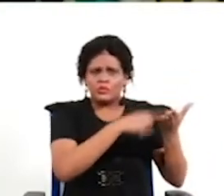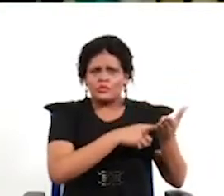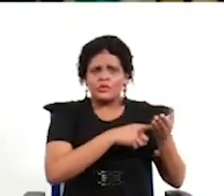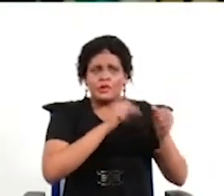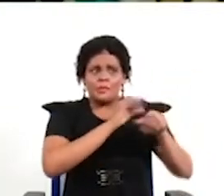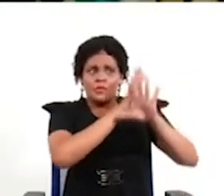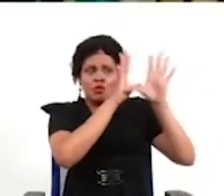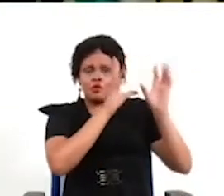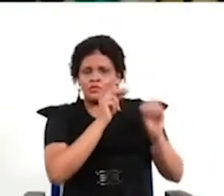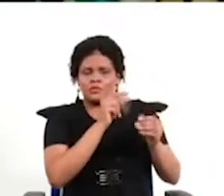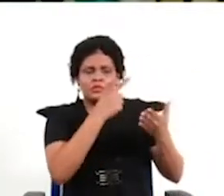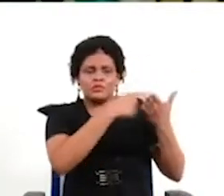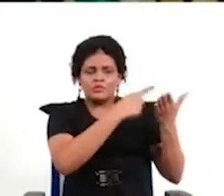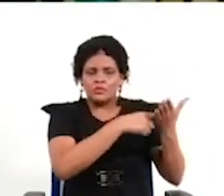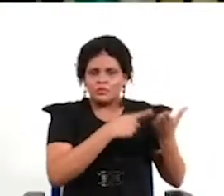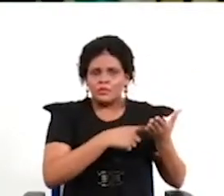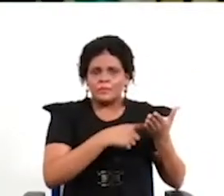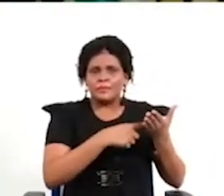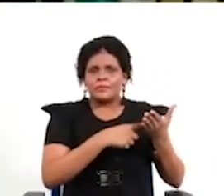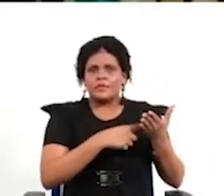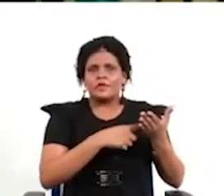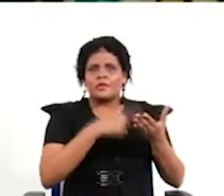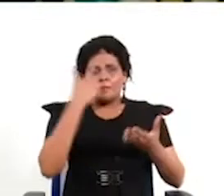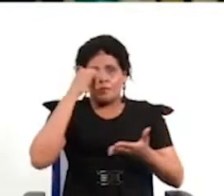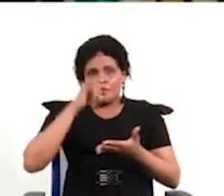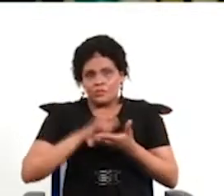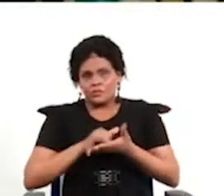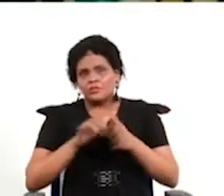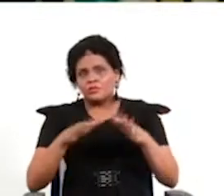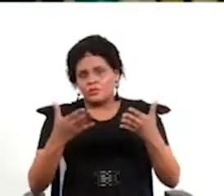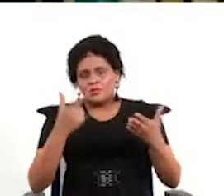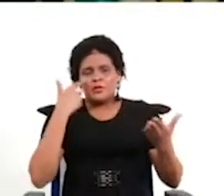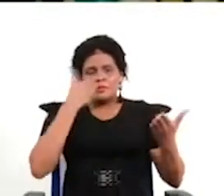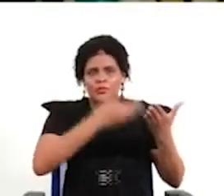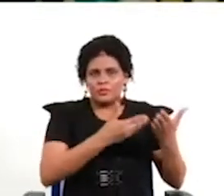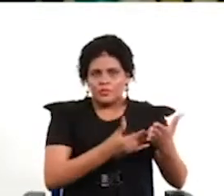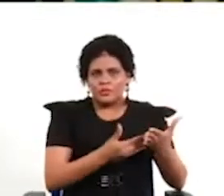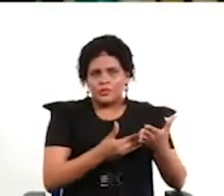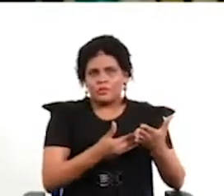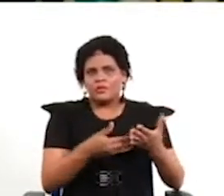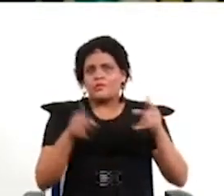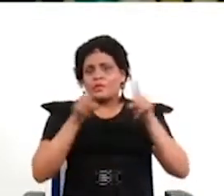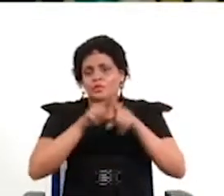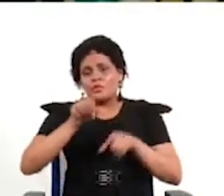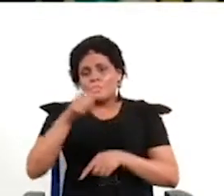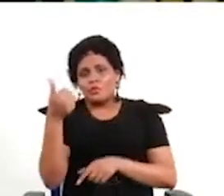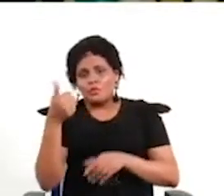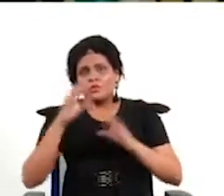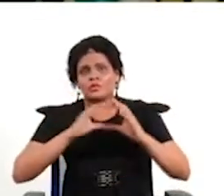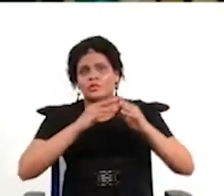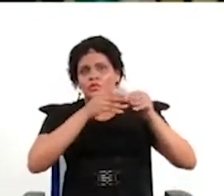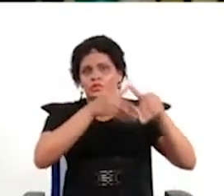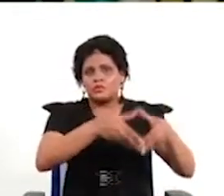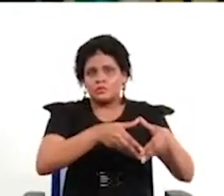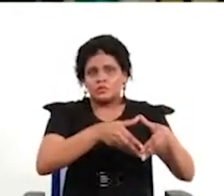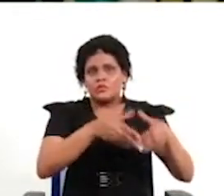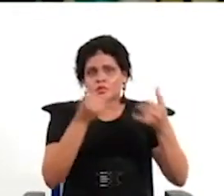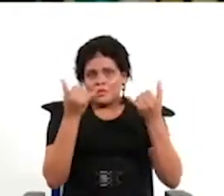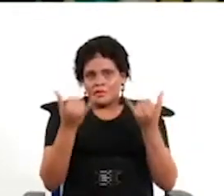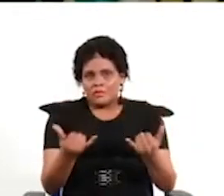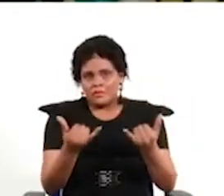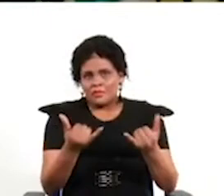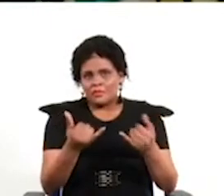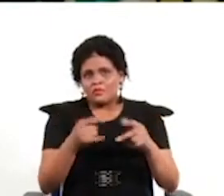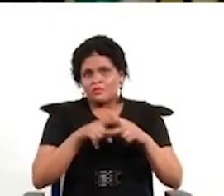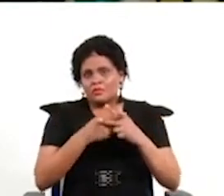pero discutir obligatoriamente y por eso Brasil nos puntúa también y luego había comisiones de discusión que es lo que se ha dado